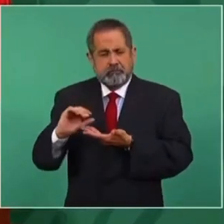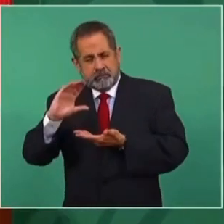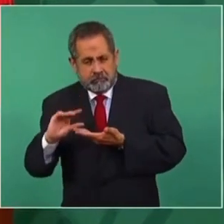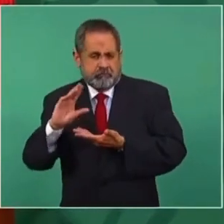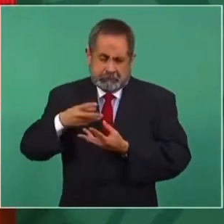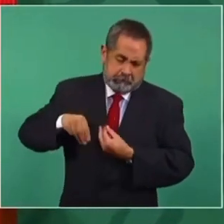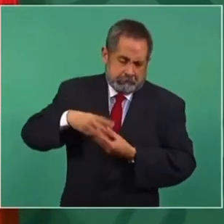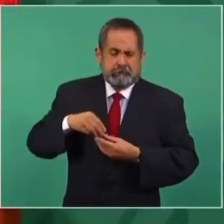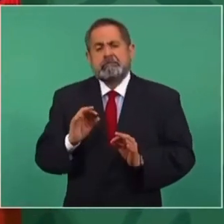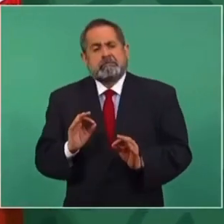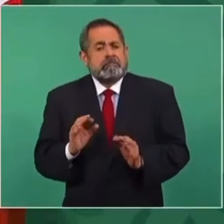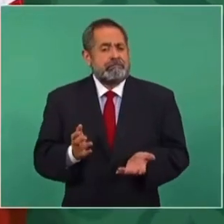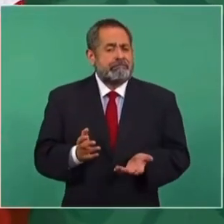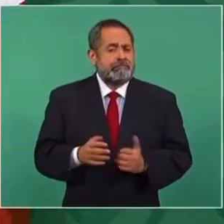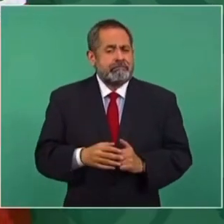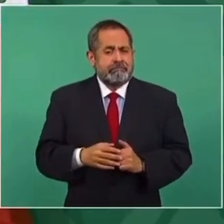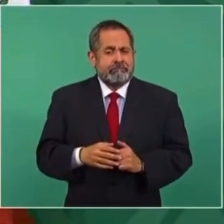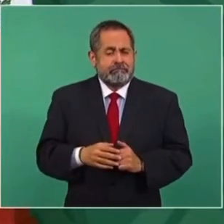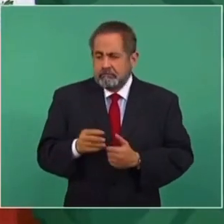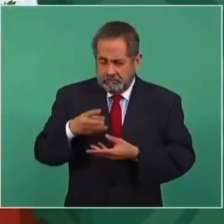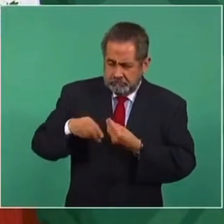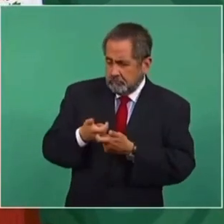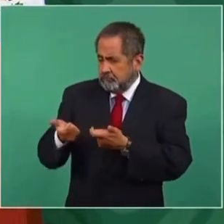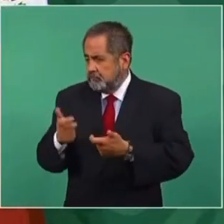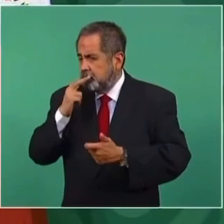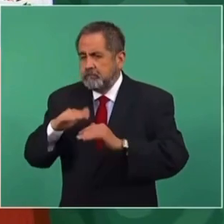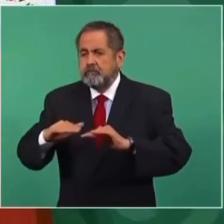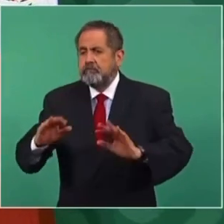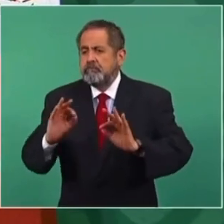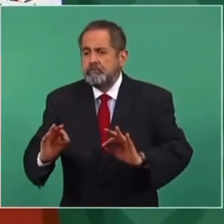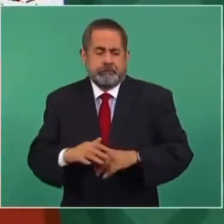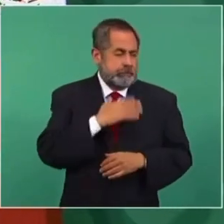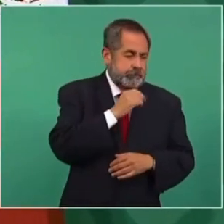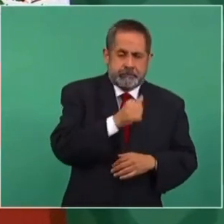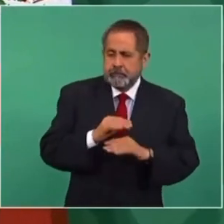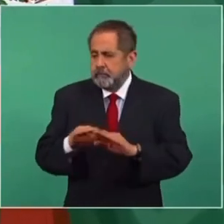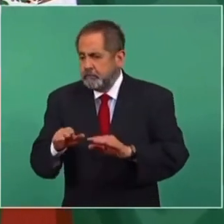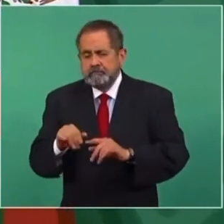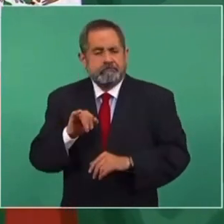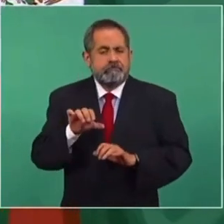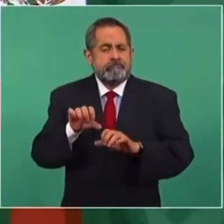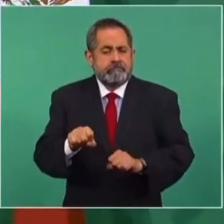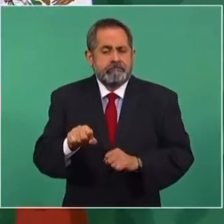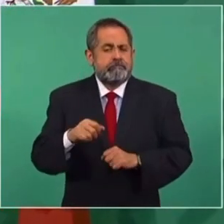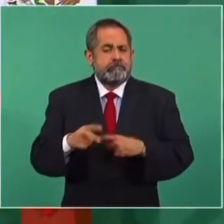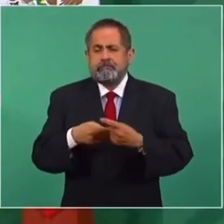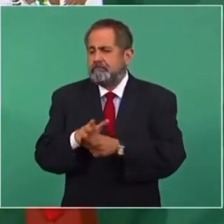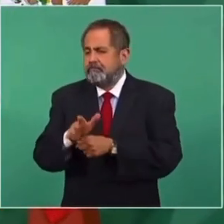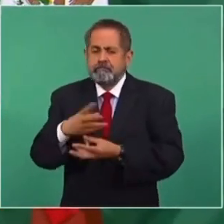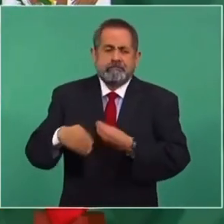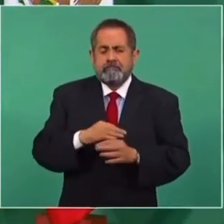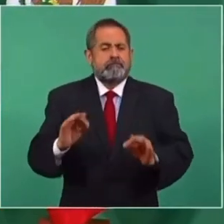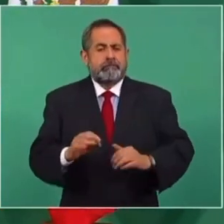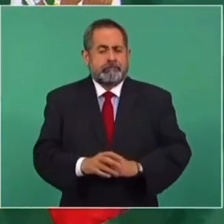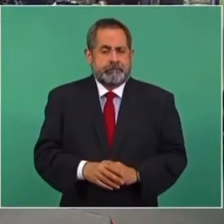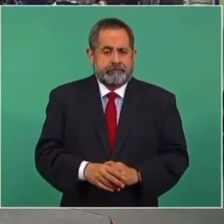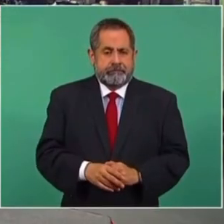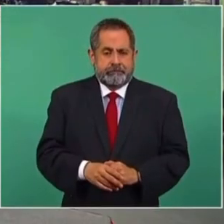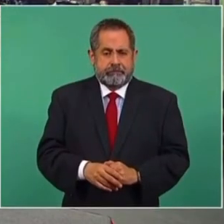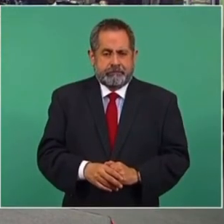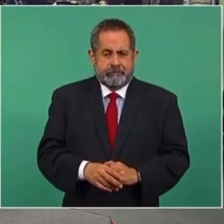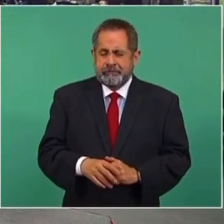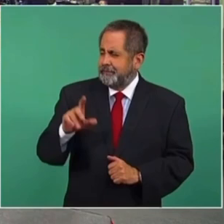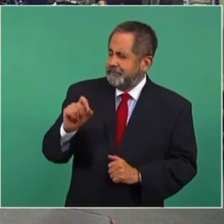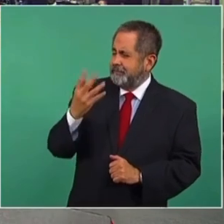se distribuye mejor o alcanza para lo indispensable. ¿24.9 lo estimado?